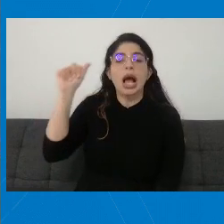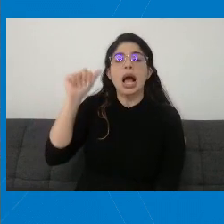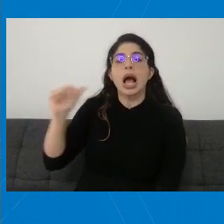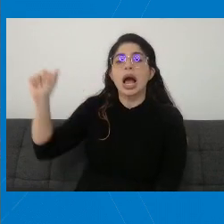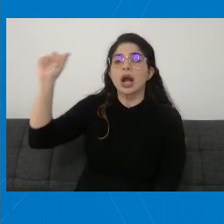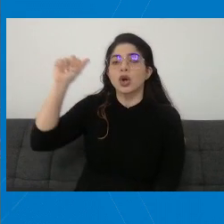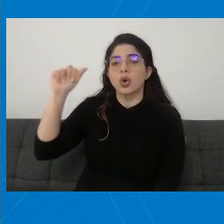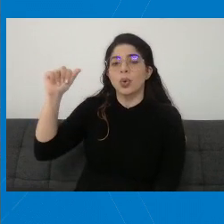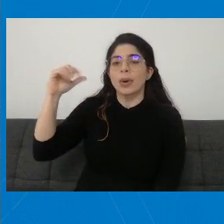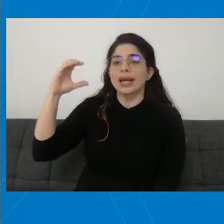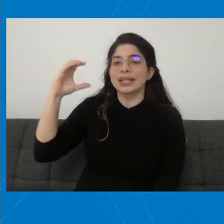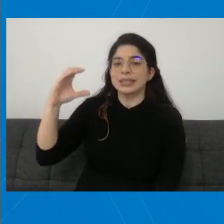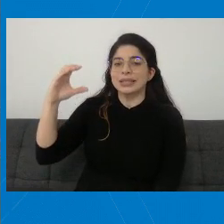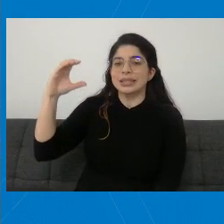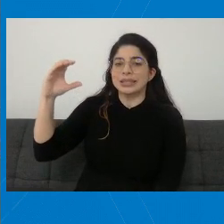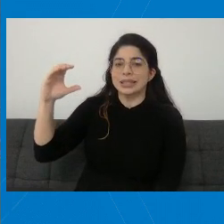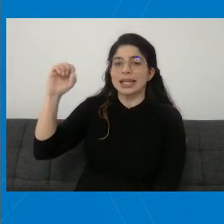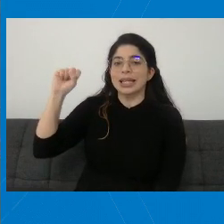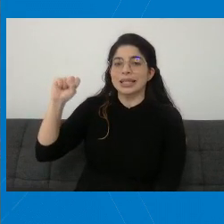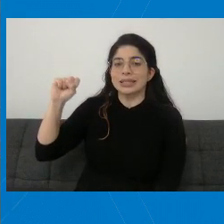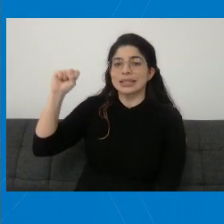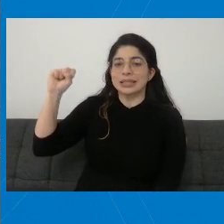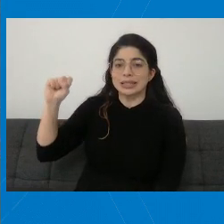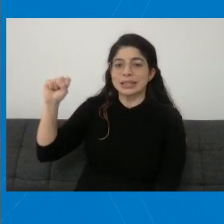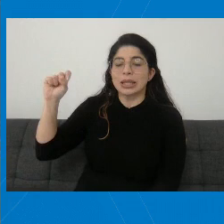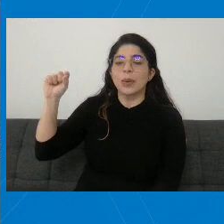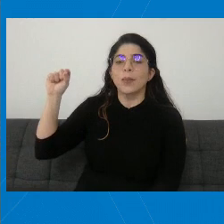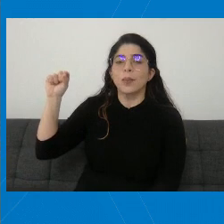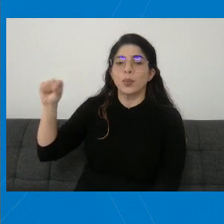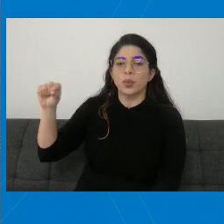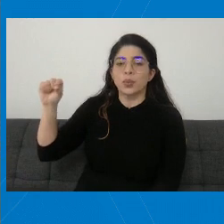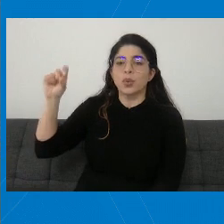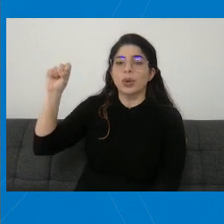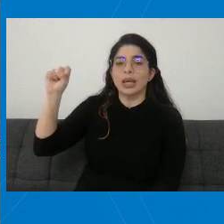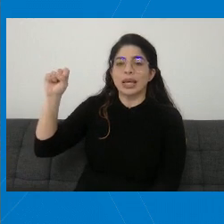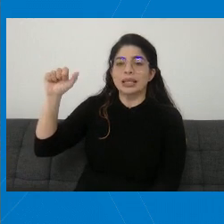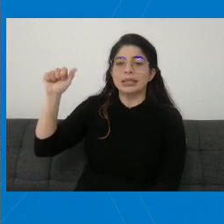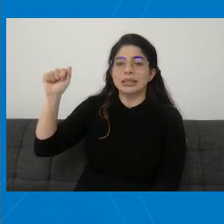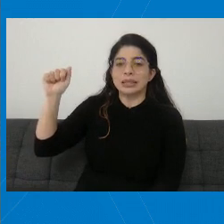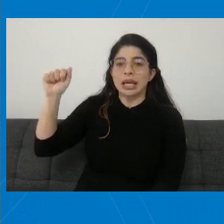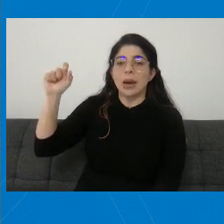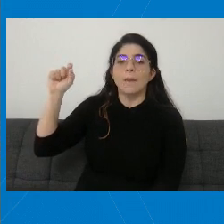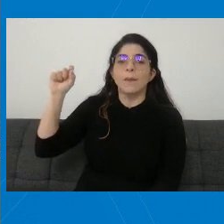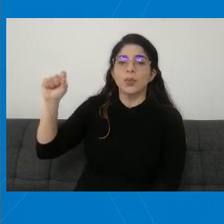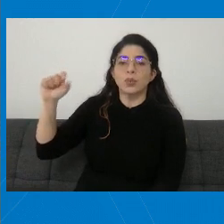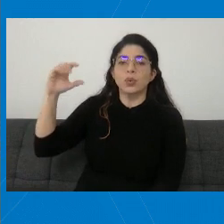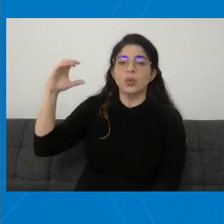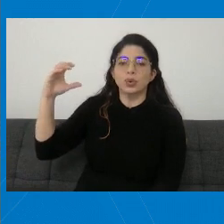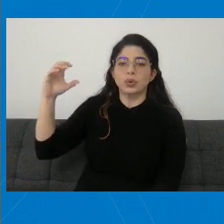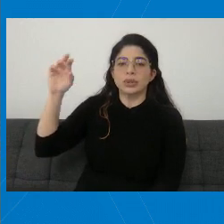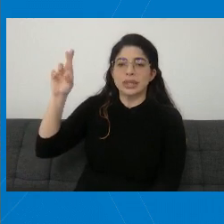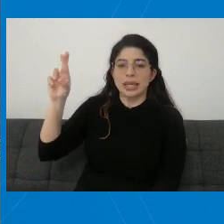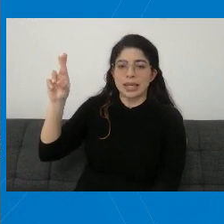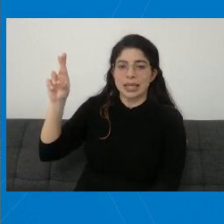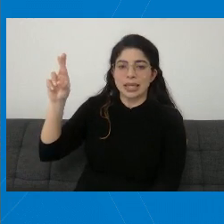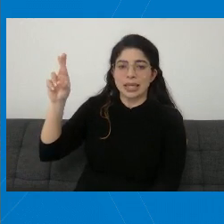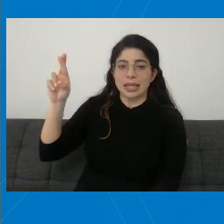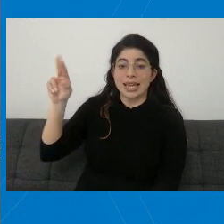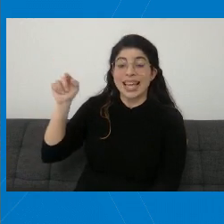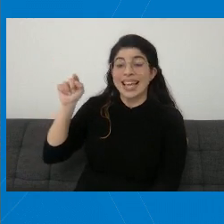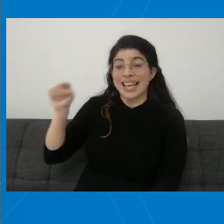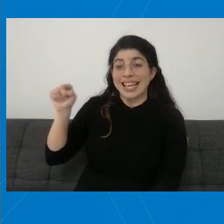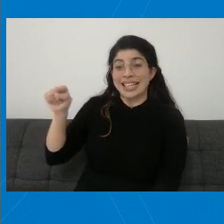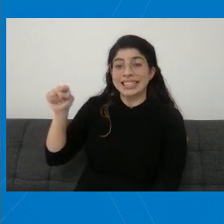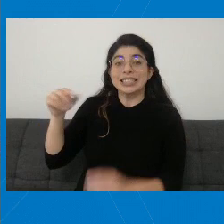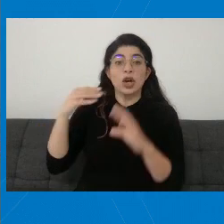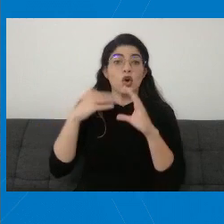ccss.sa.cr. Ese correo